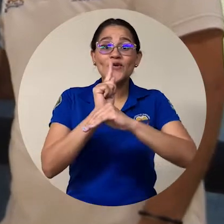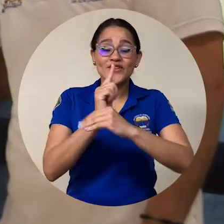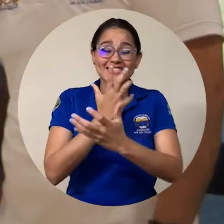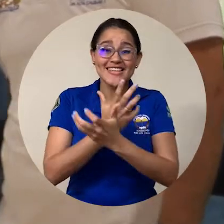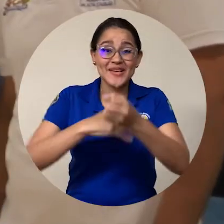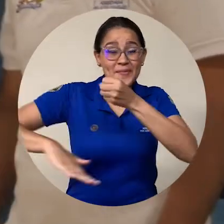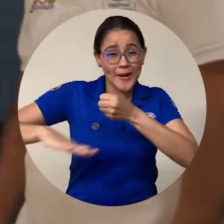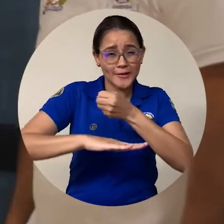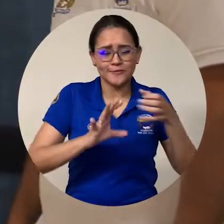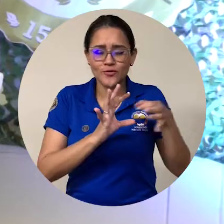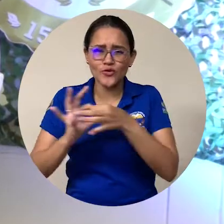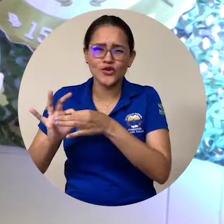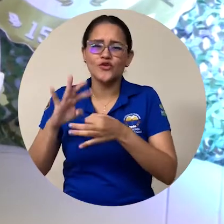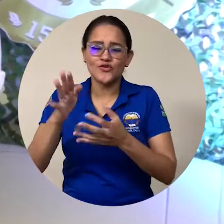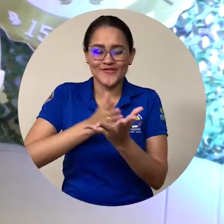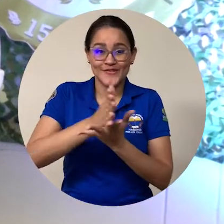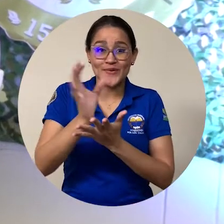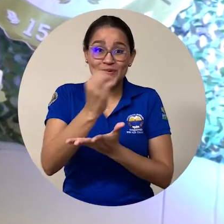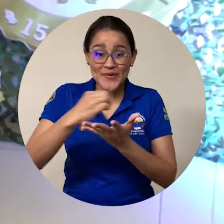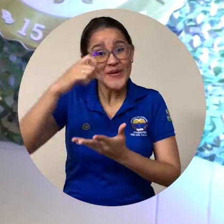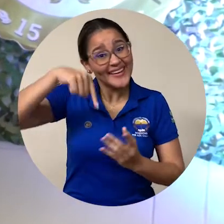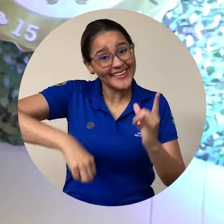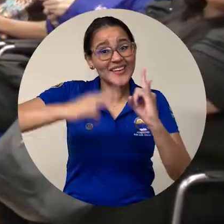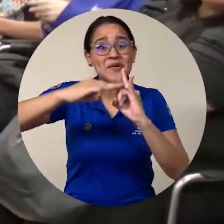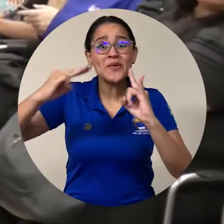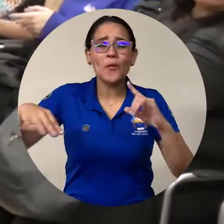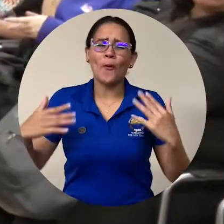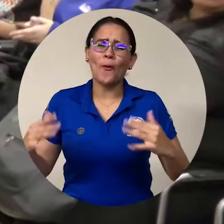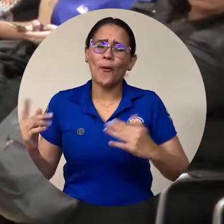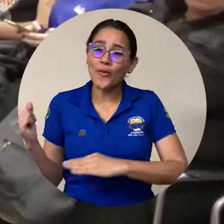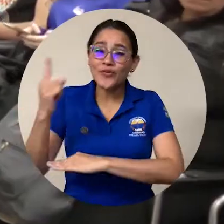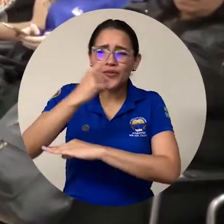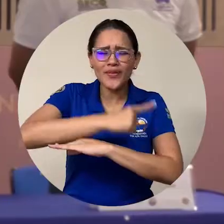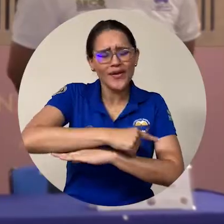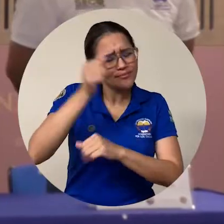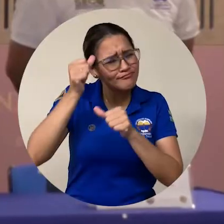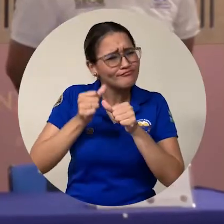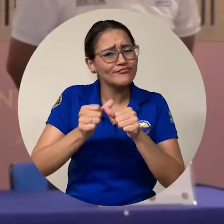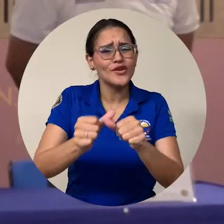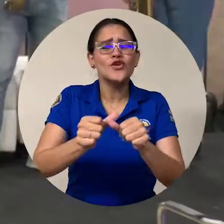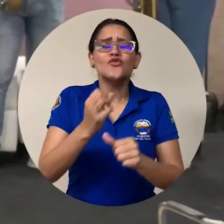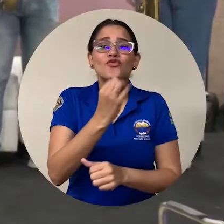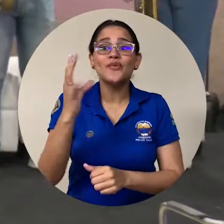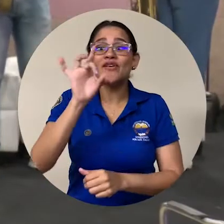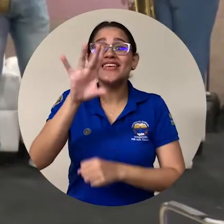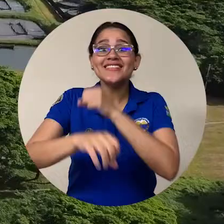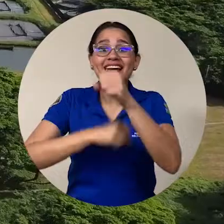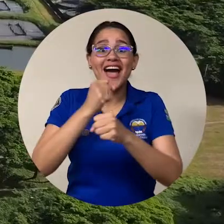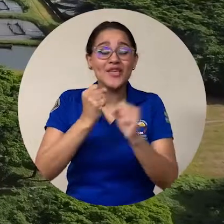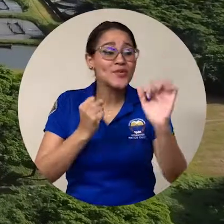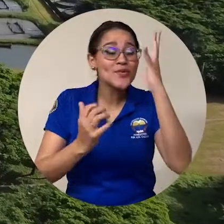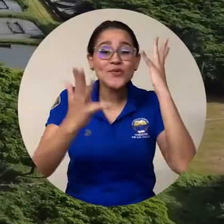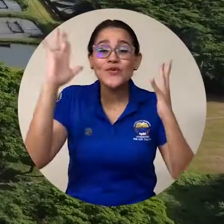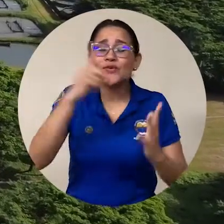La Facultad de Ciencias Básicas y el Programa de Biología de la Universidad del Magdalena realizaron el acto de conmemoración del aniversario número 15